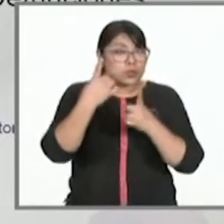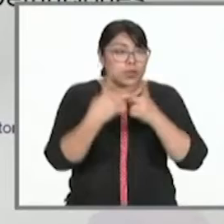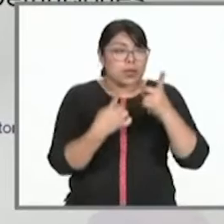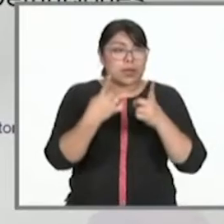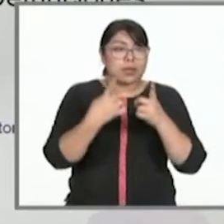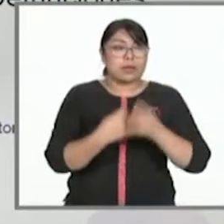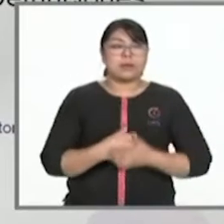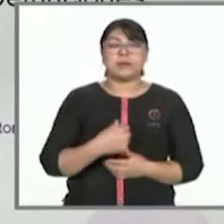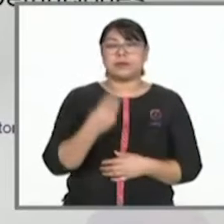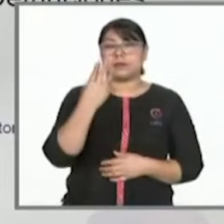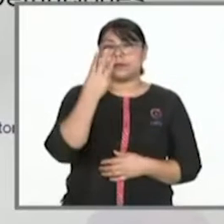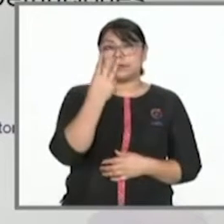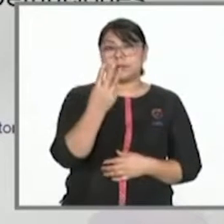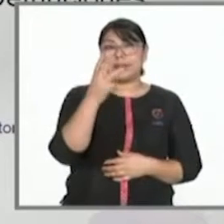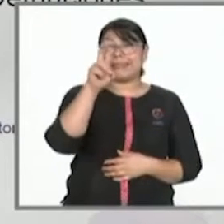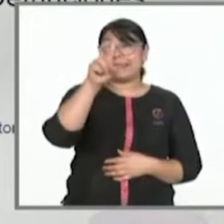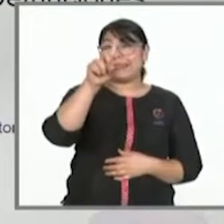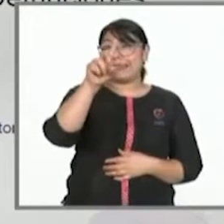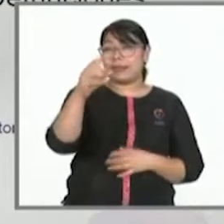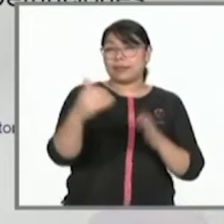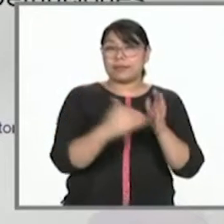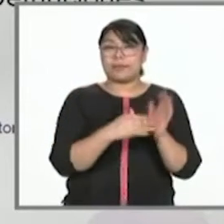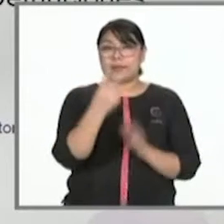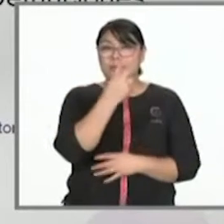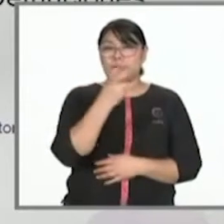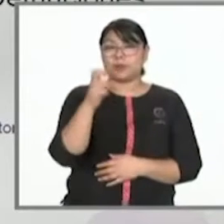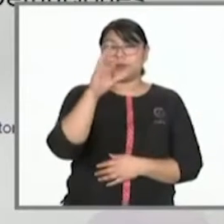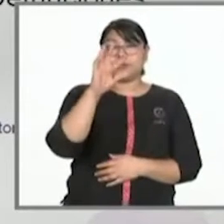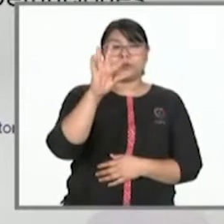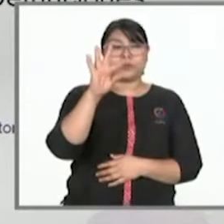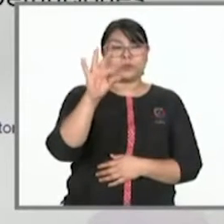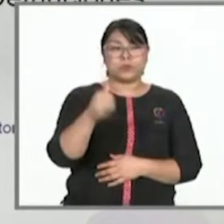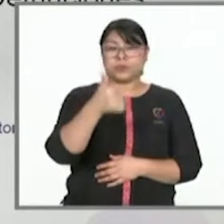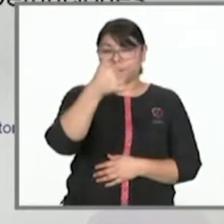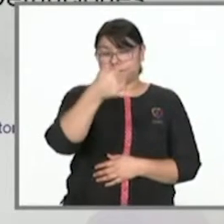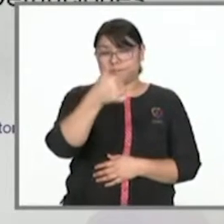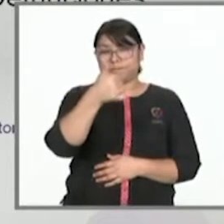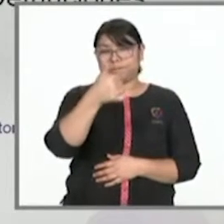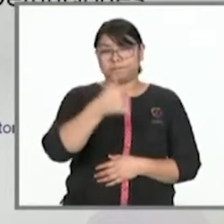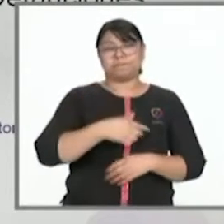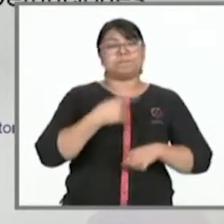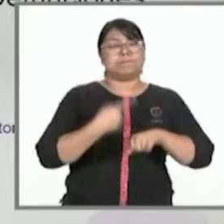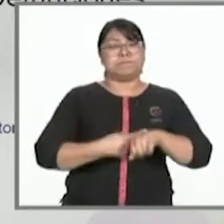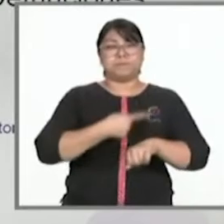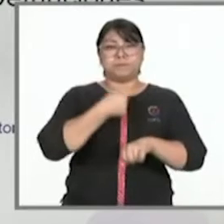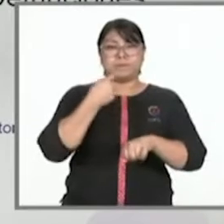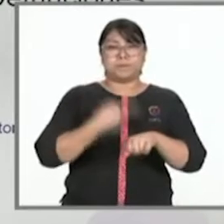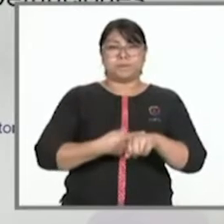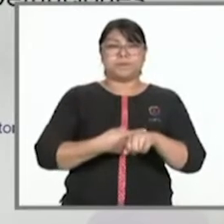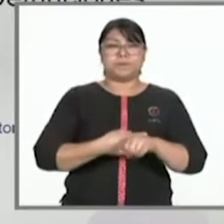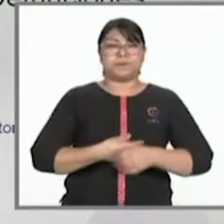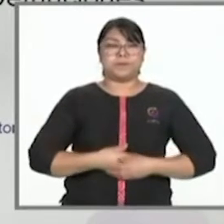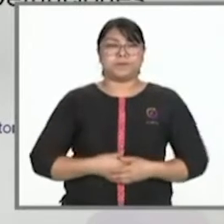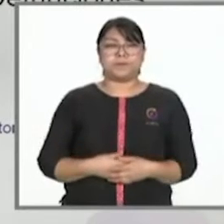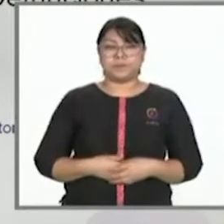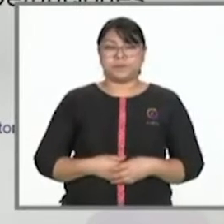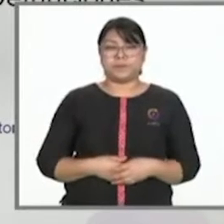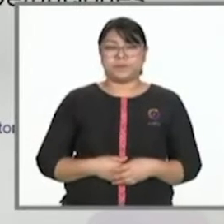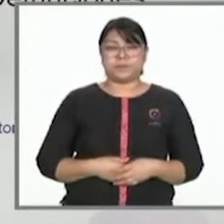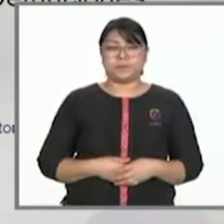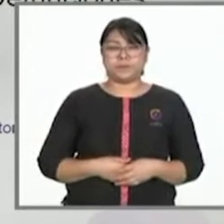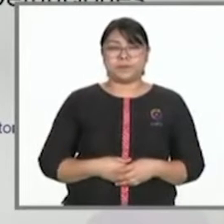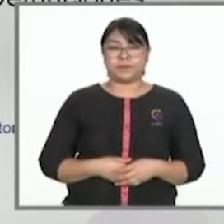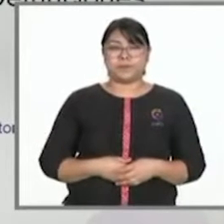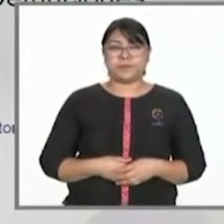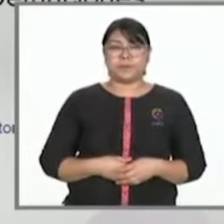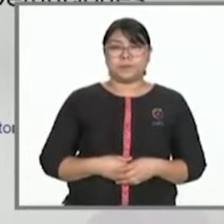decesos en comparación del informe epidemiológico del día lunes. La jefa del Departamento de Urgencias Epidemiológicas y Desastres de los Servicios de Salud